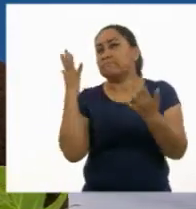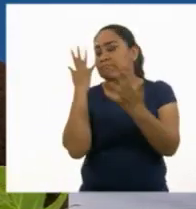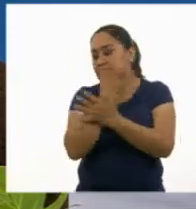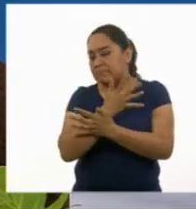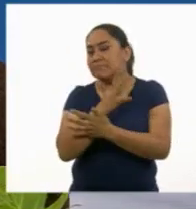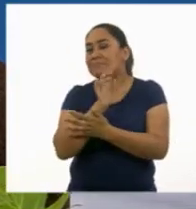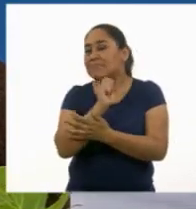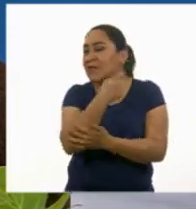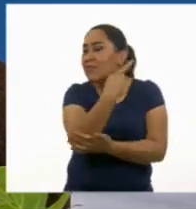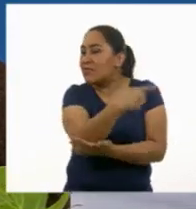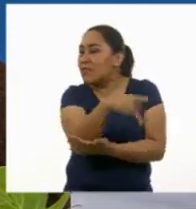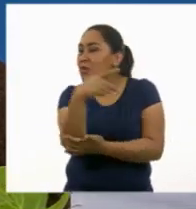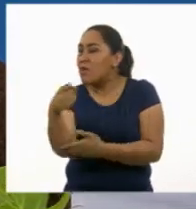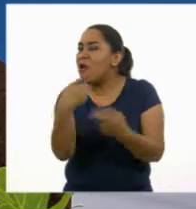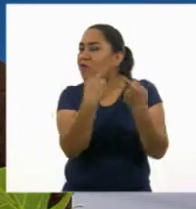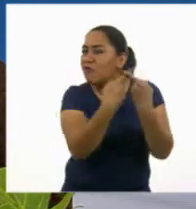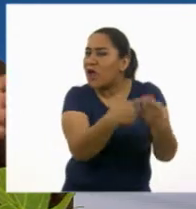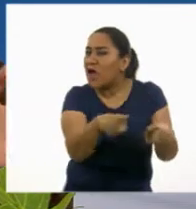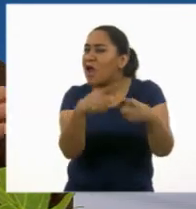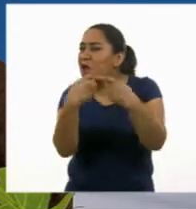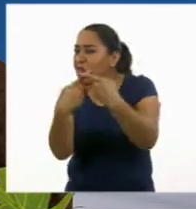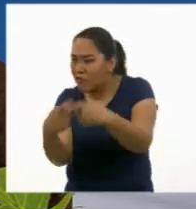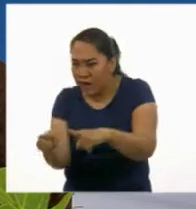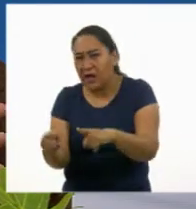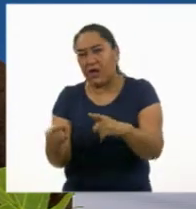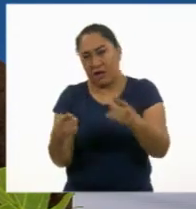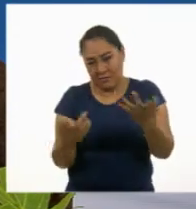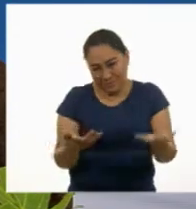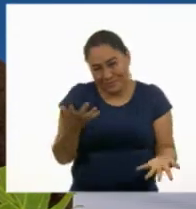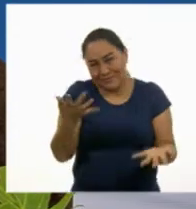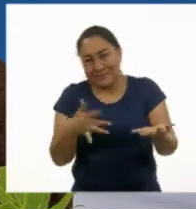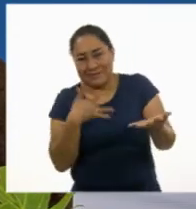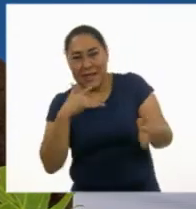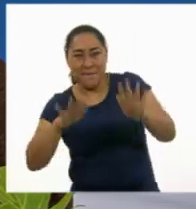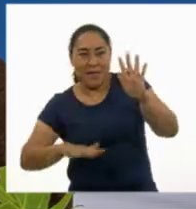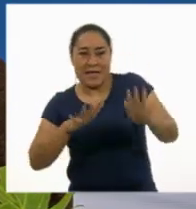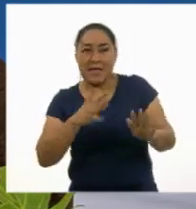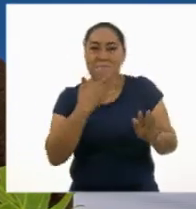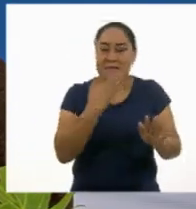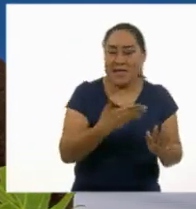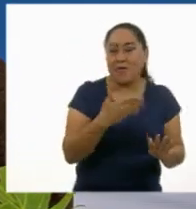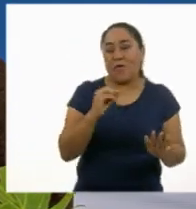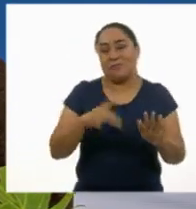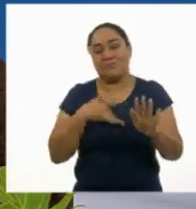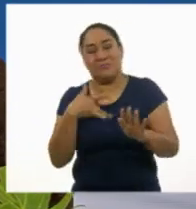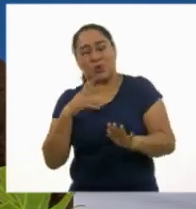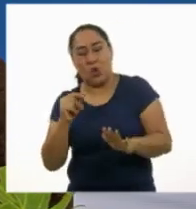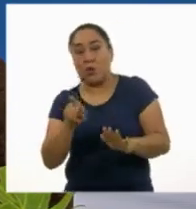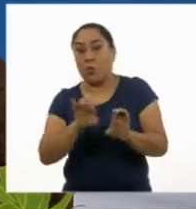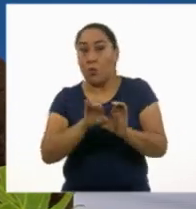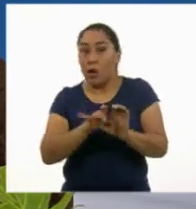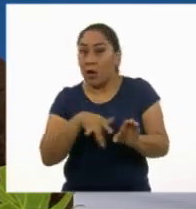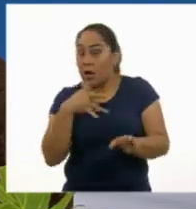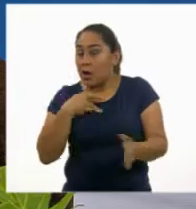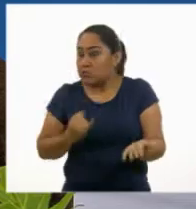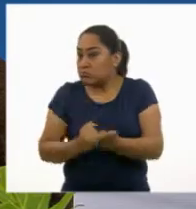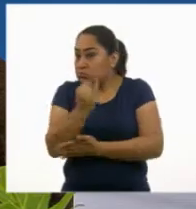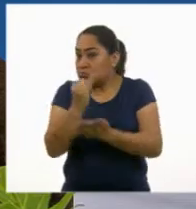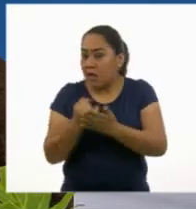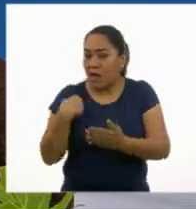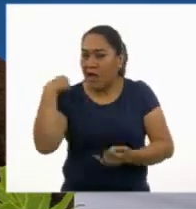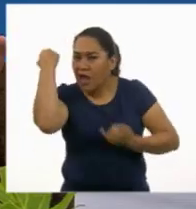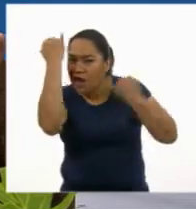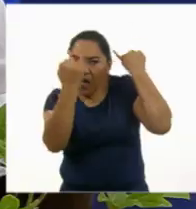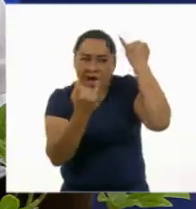compleja se tienen que tener cosas a favor y en contra. Reproducir prejuicios y estereotipos es algo que debemos